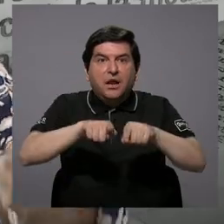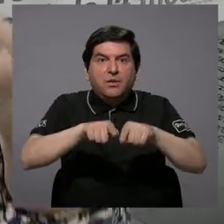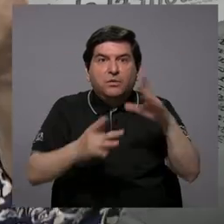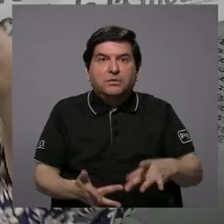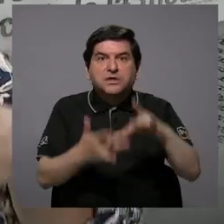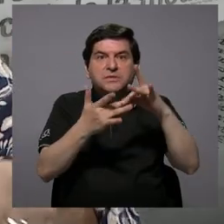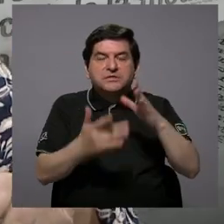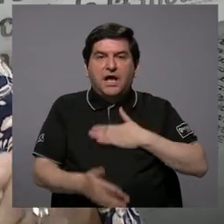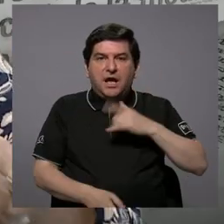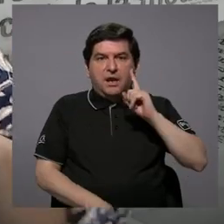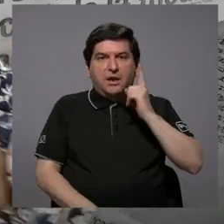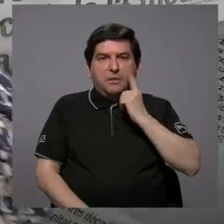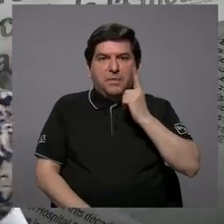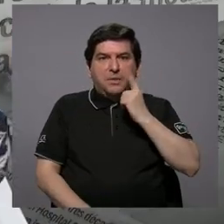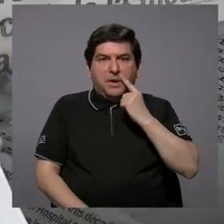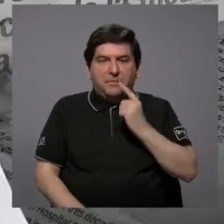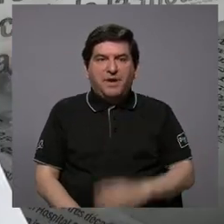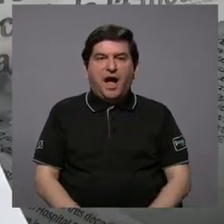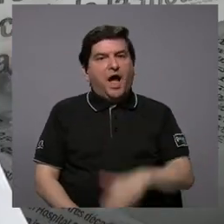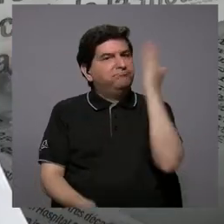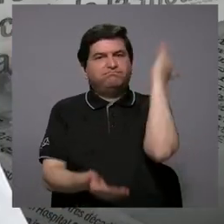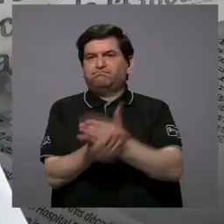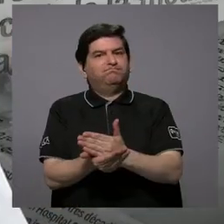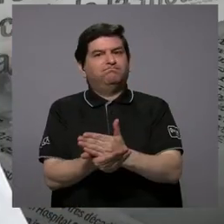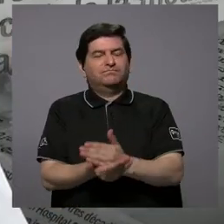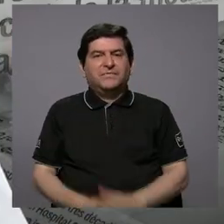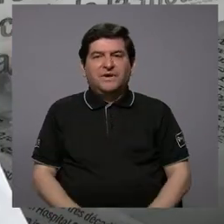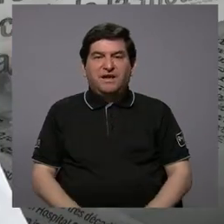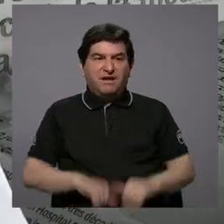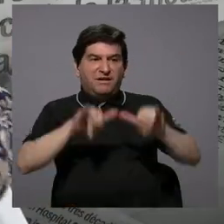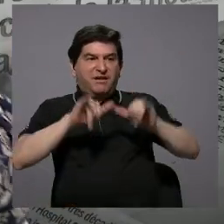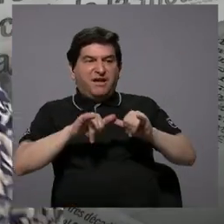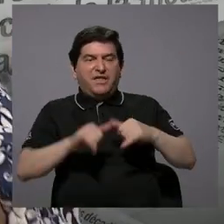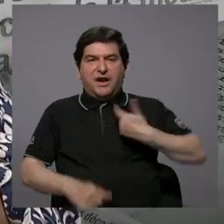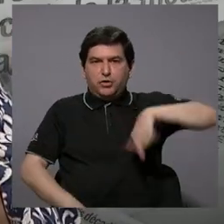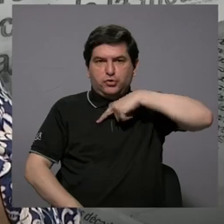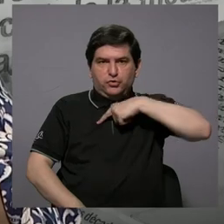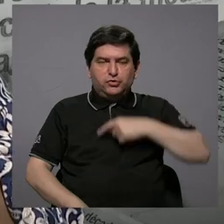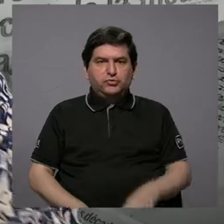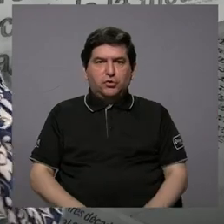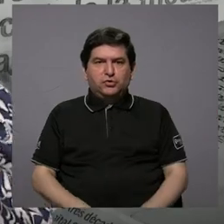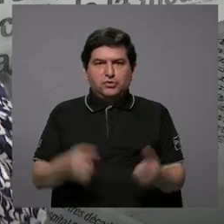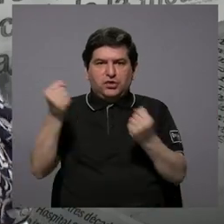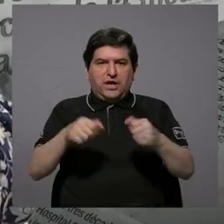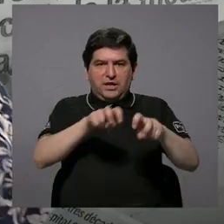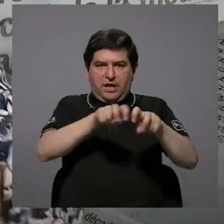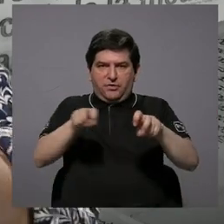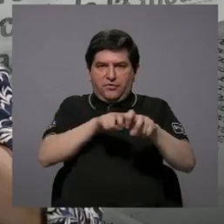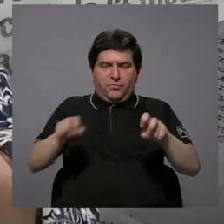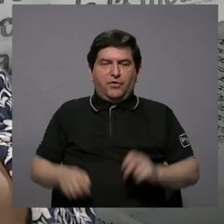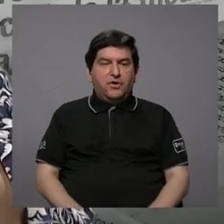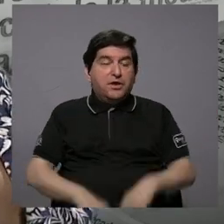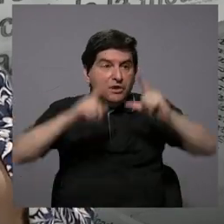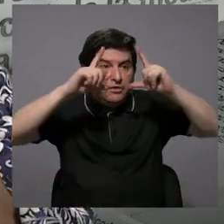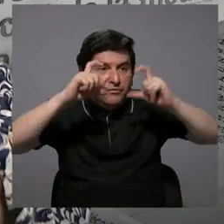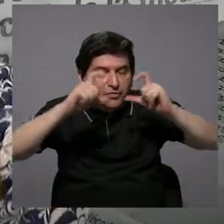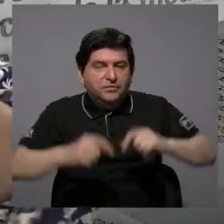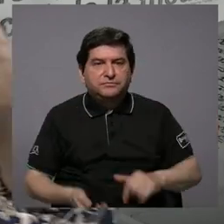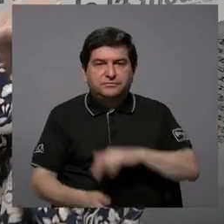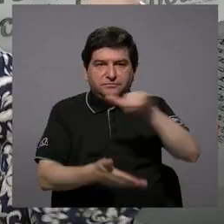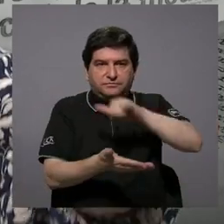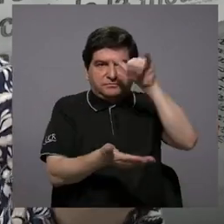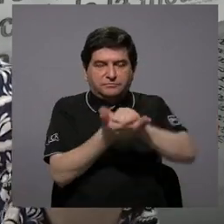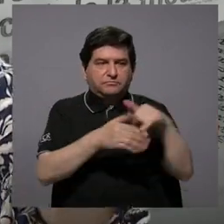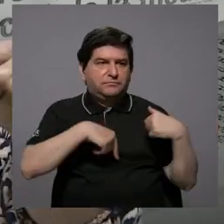especial, mi papá nos tenía que parar, nos teníamos que quedar en el carro. Él tomaba la foto porque llegando nomás a San José